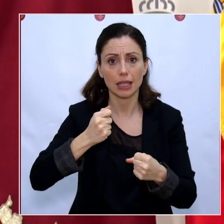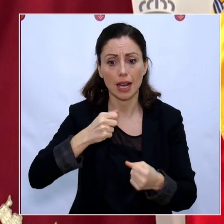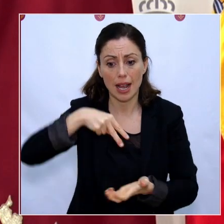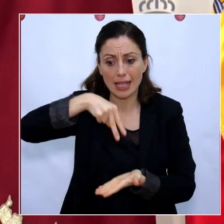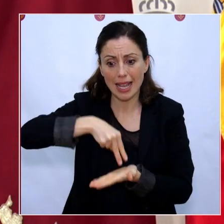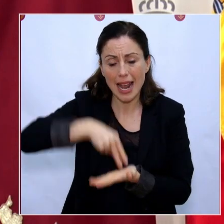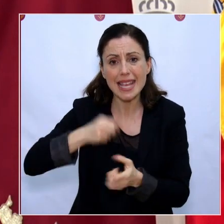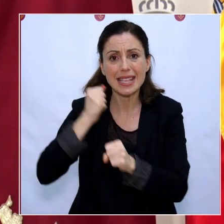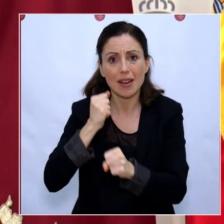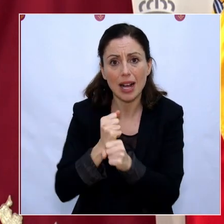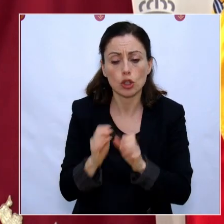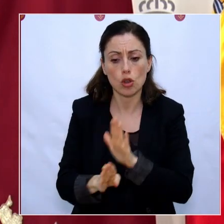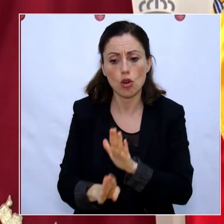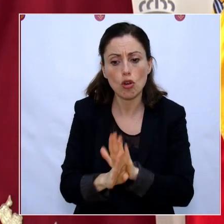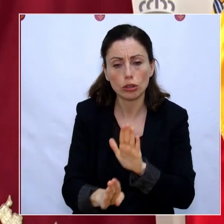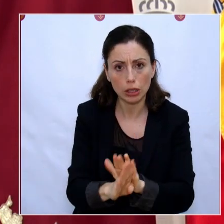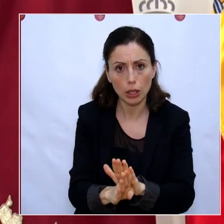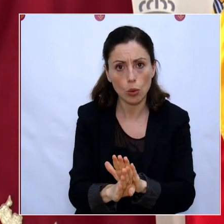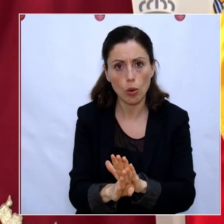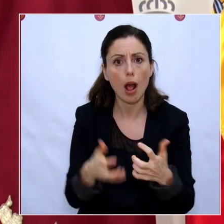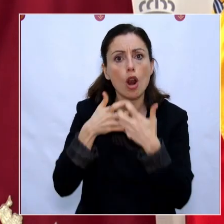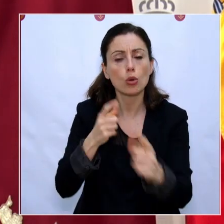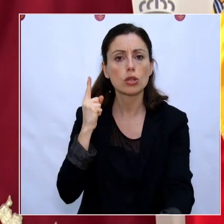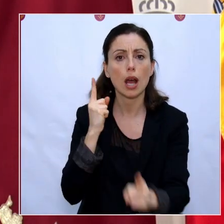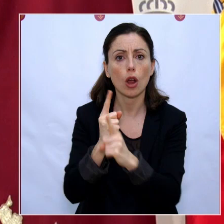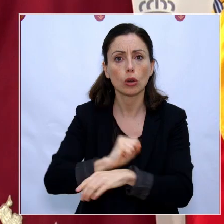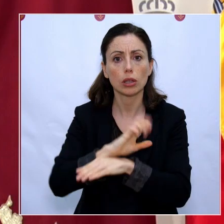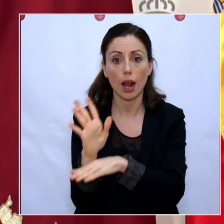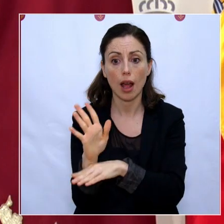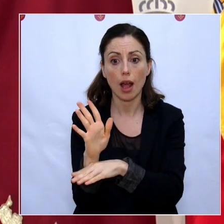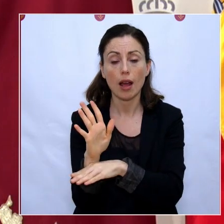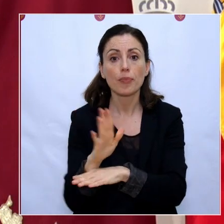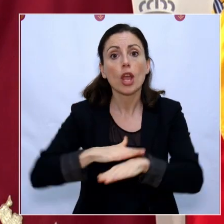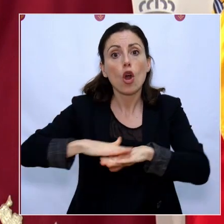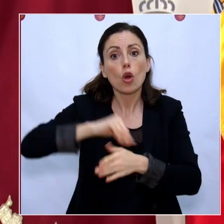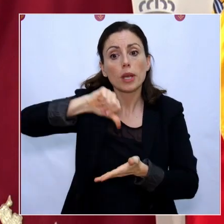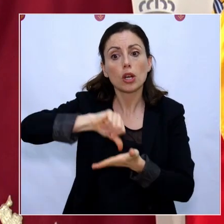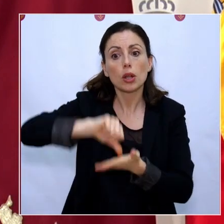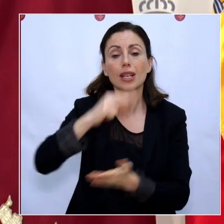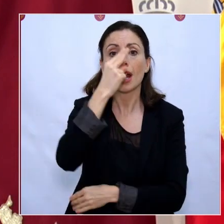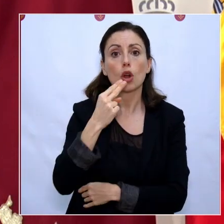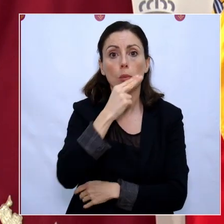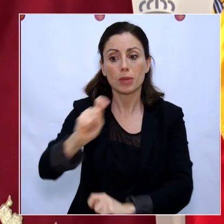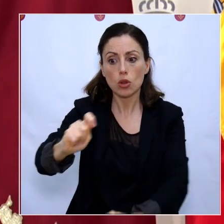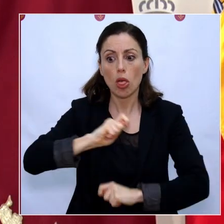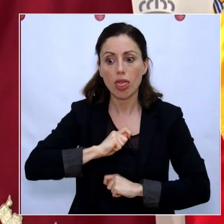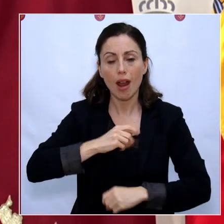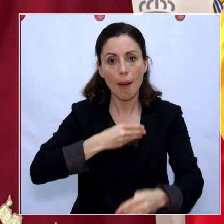primera línea de esta lucha. El Gobierno central se comprometió a suministrarnos ese material.